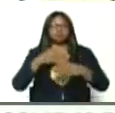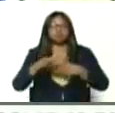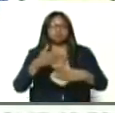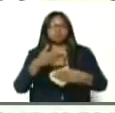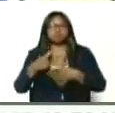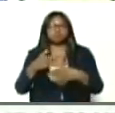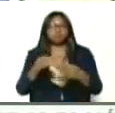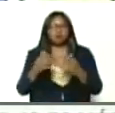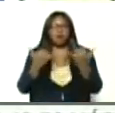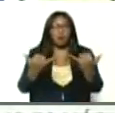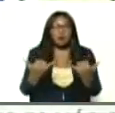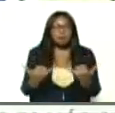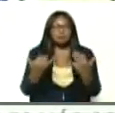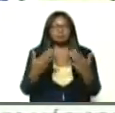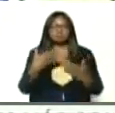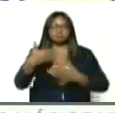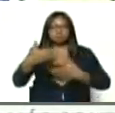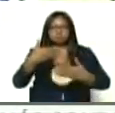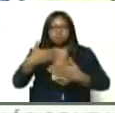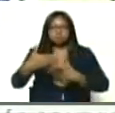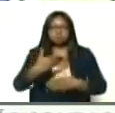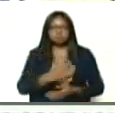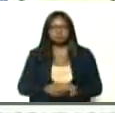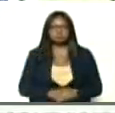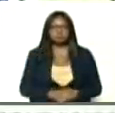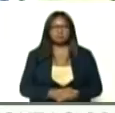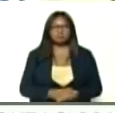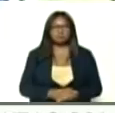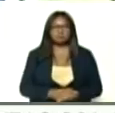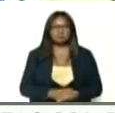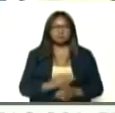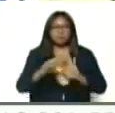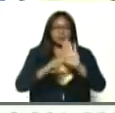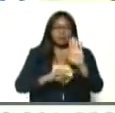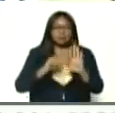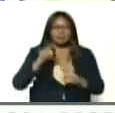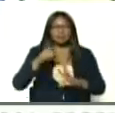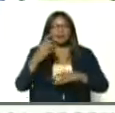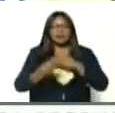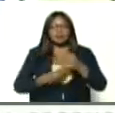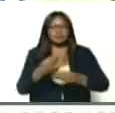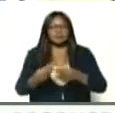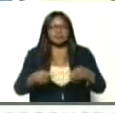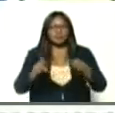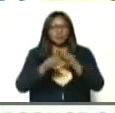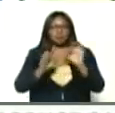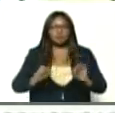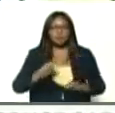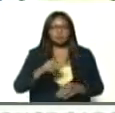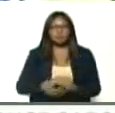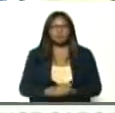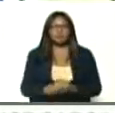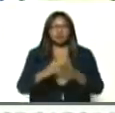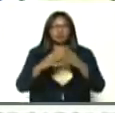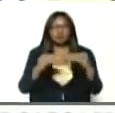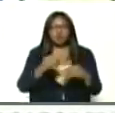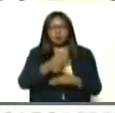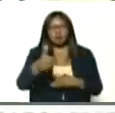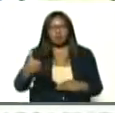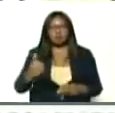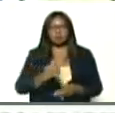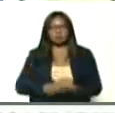conversadito como ahora, hasta ahora, las medidas se tienen que tomar, entre todos y todas,